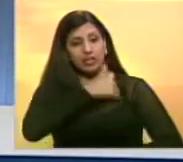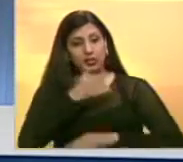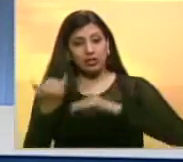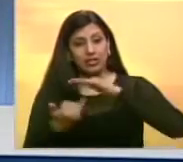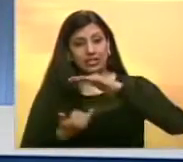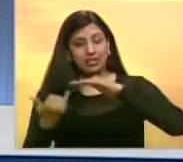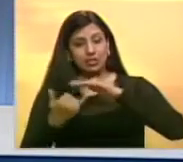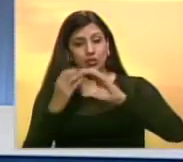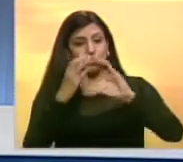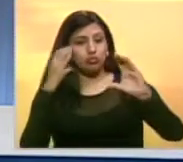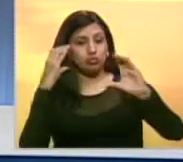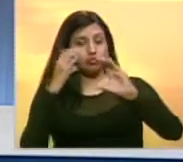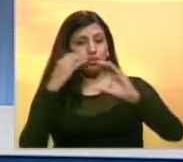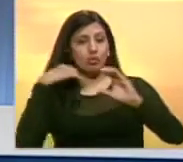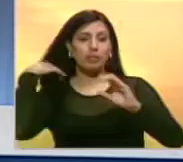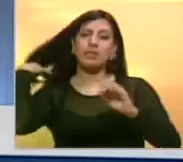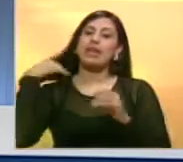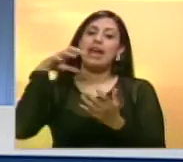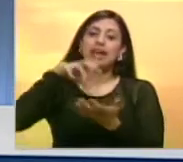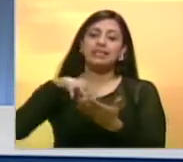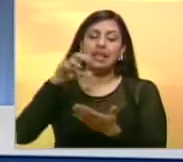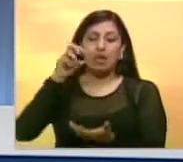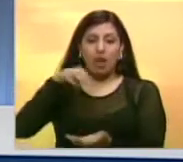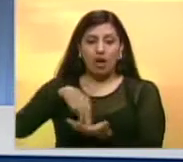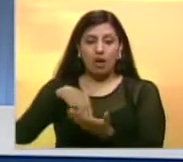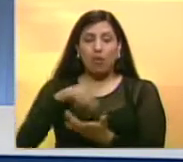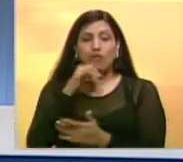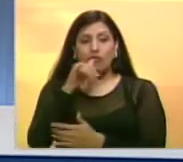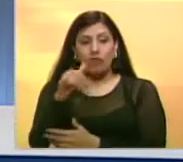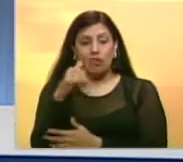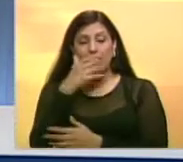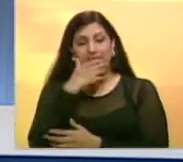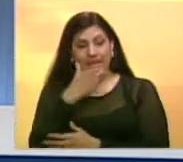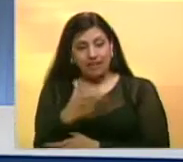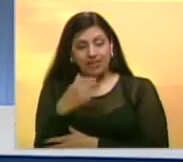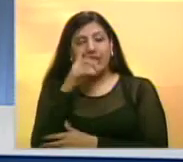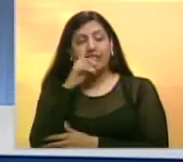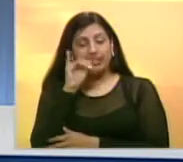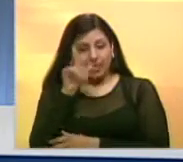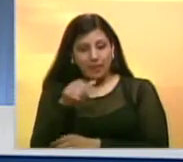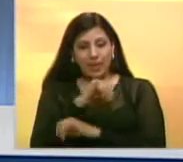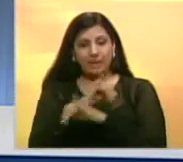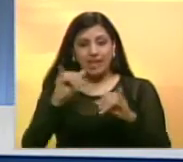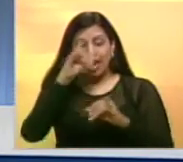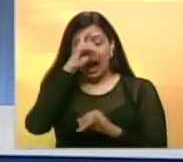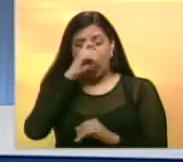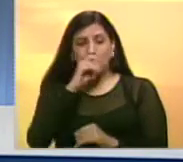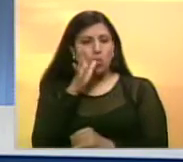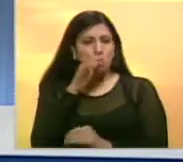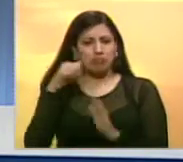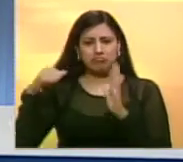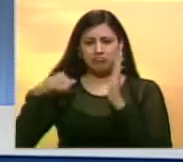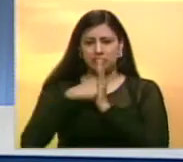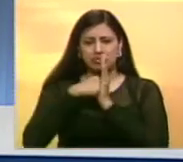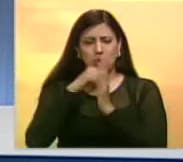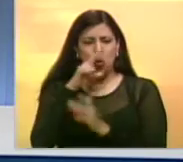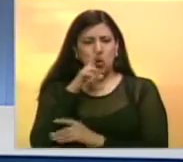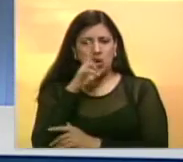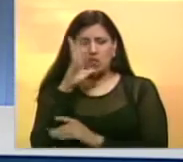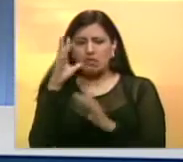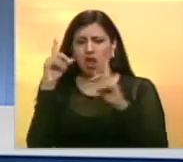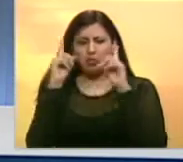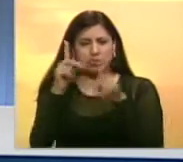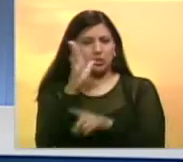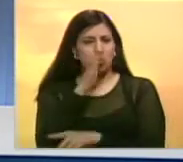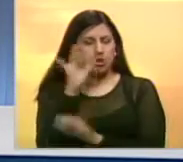Instituto de Tránsito Terrestre en el Estado de Aragua informó que durante el azueto de Navidad y fin de año no se registraron accidentes fatales en las vías de